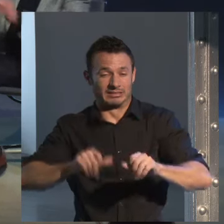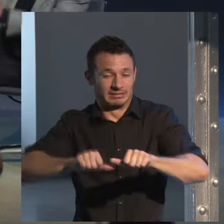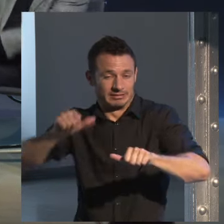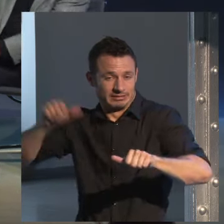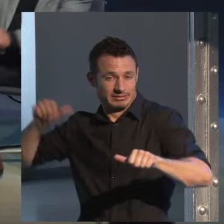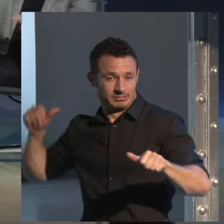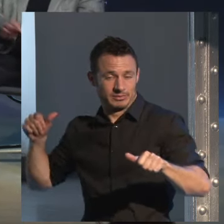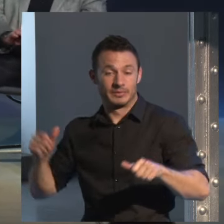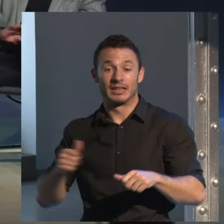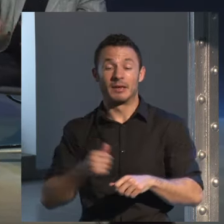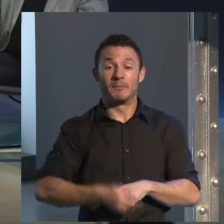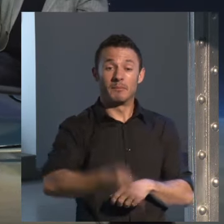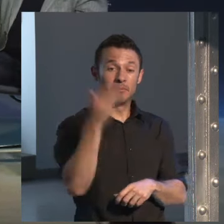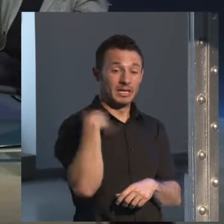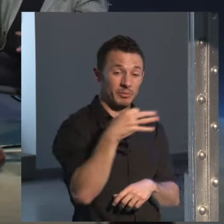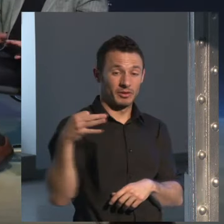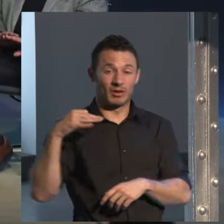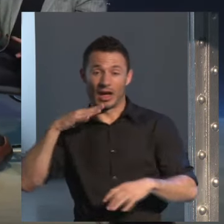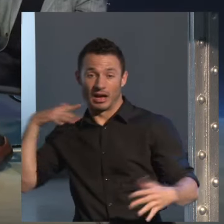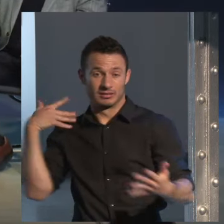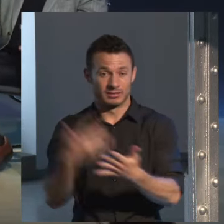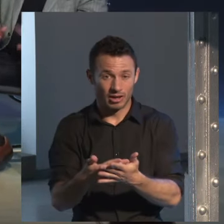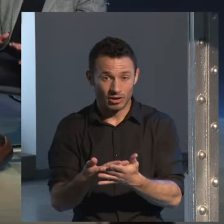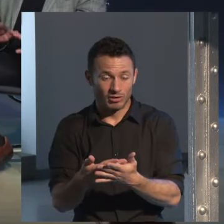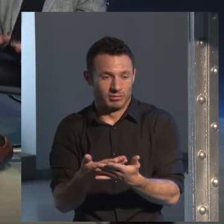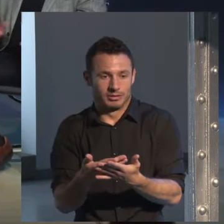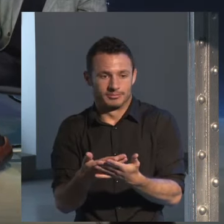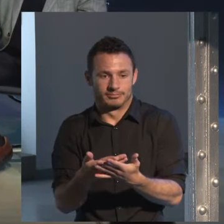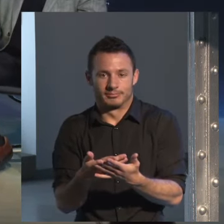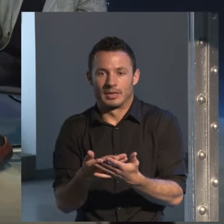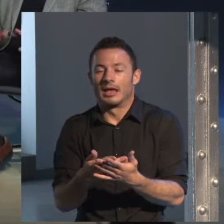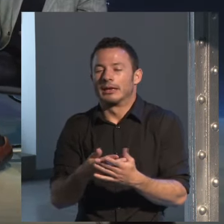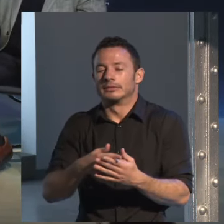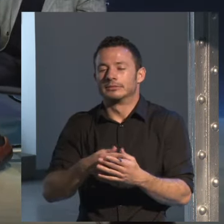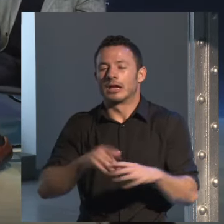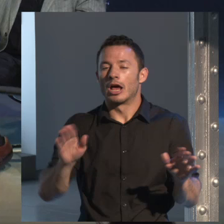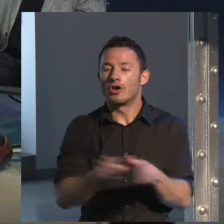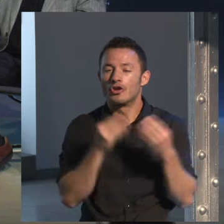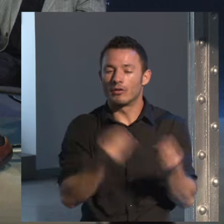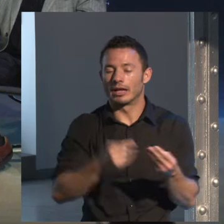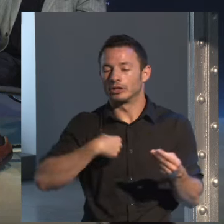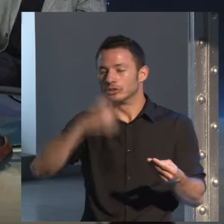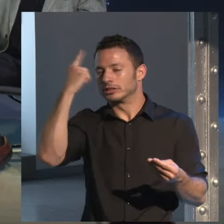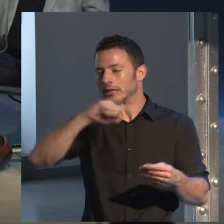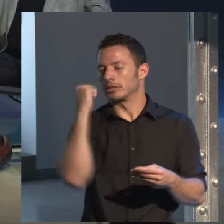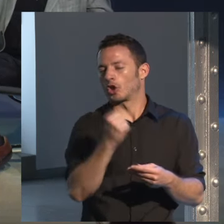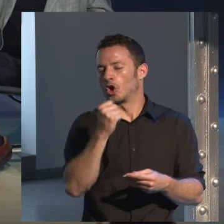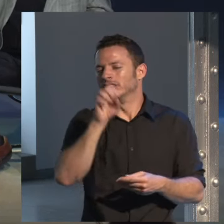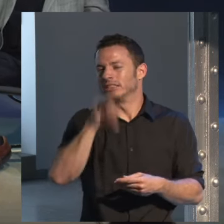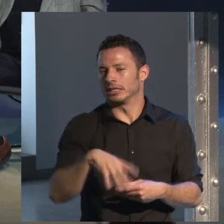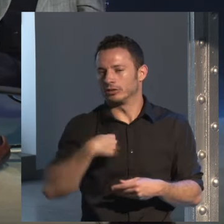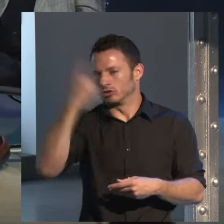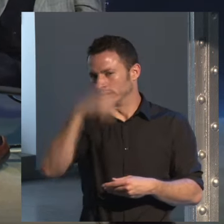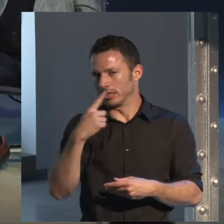En todas. Desde el pasado perfecto hasta ahora, yo nunca sé... En la única novela que yo sé quién mató a quién fue en El hombre que amaba a los perros. Porque